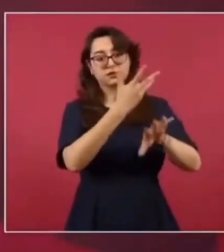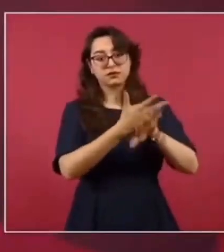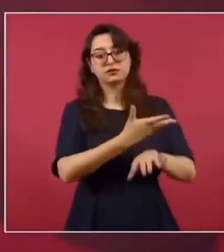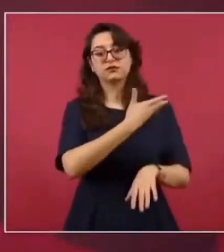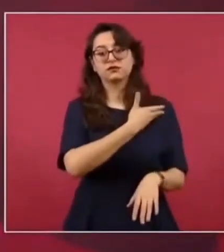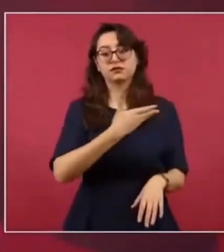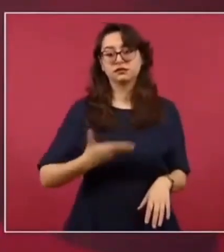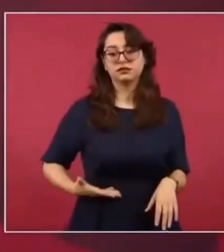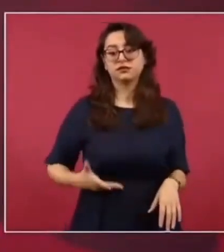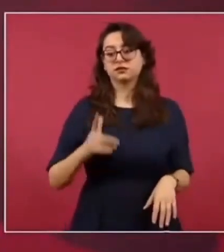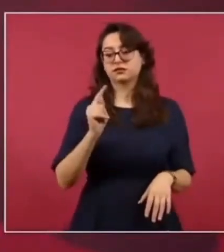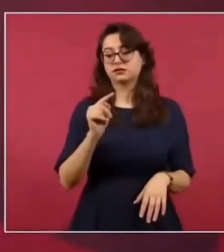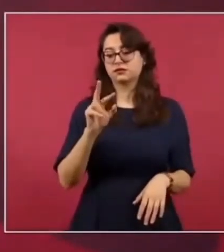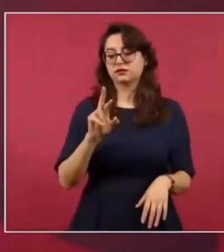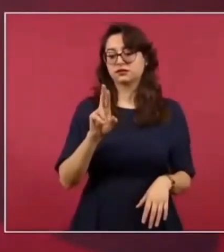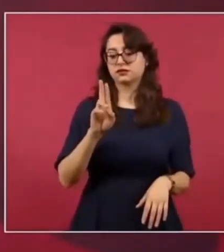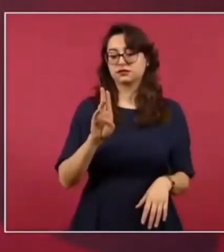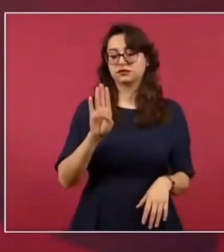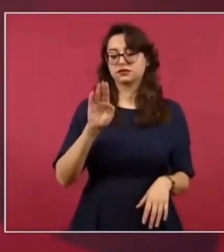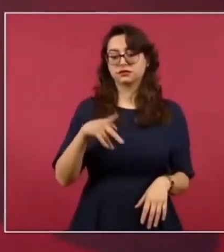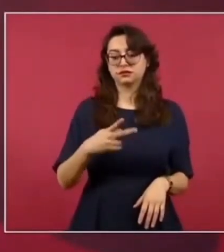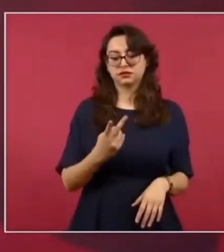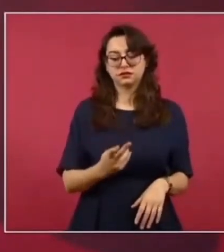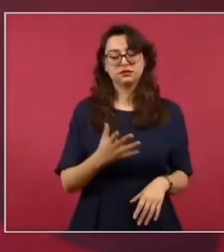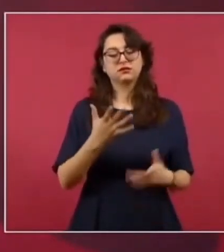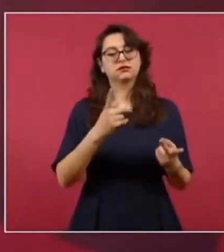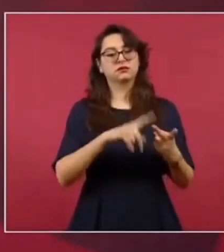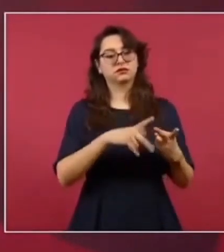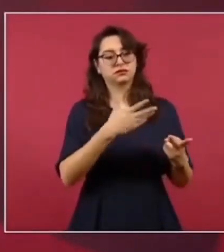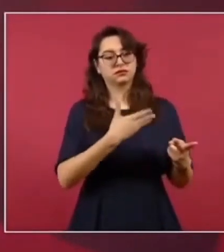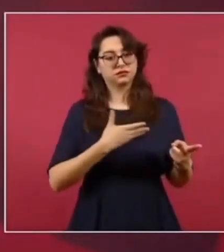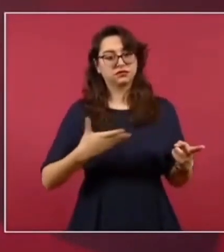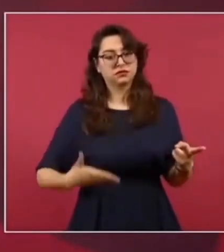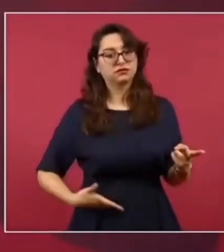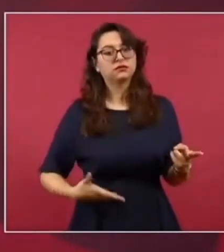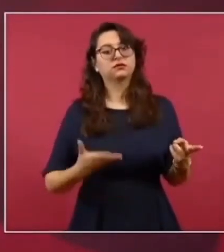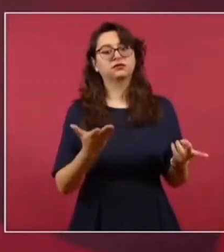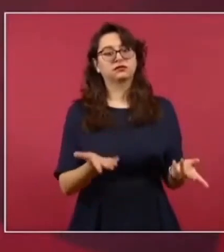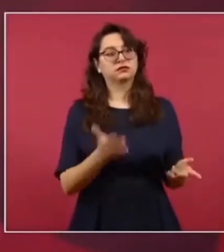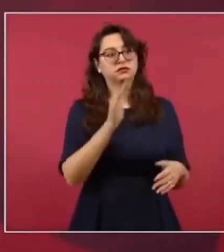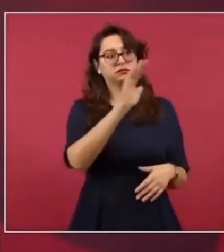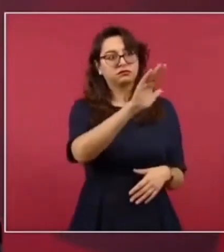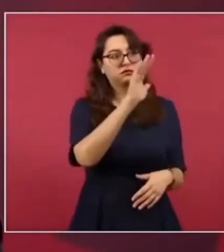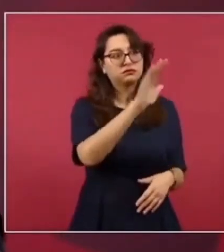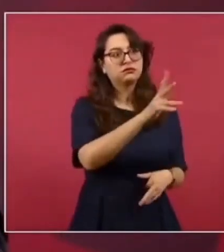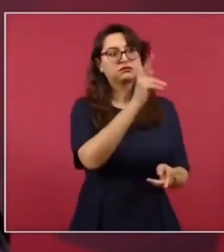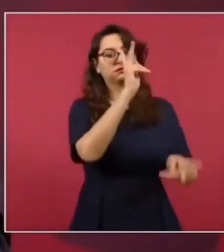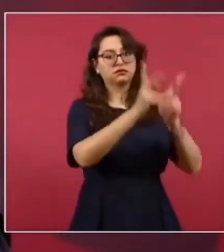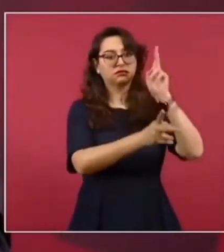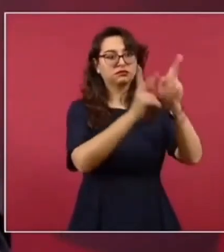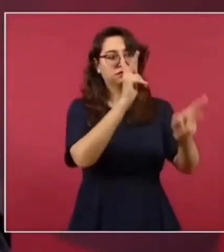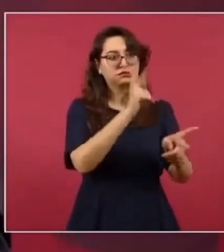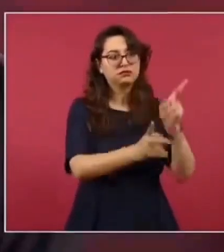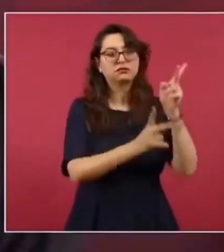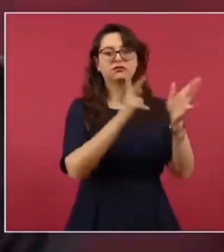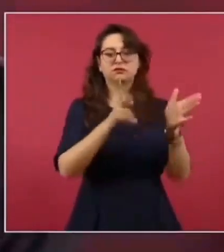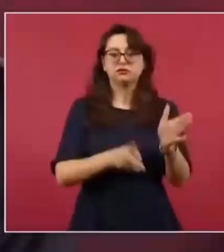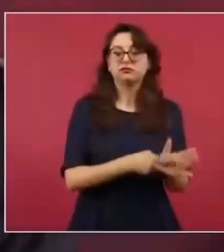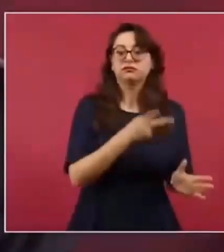Trump sobre este asunto, este dominio público, mi postura.